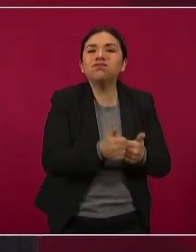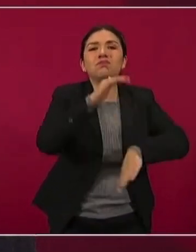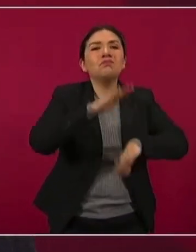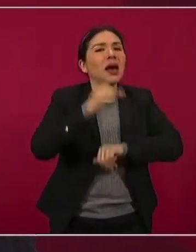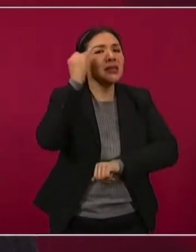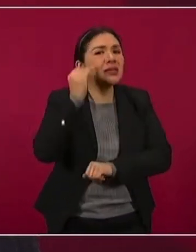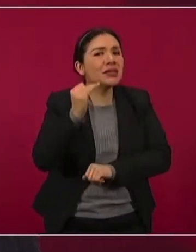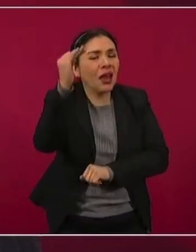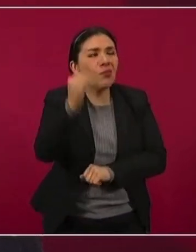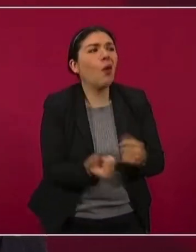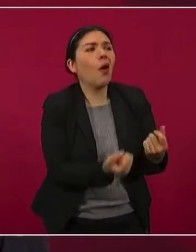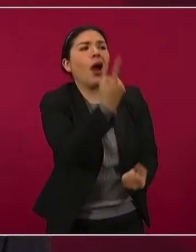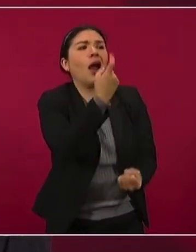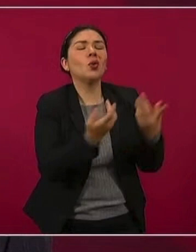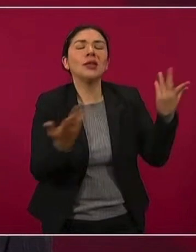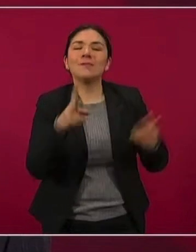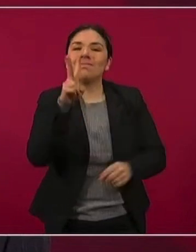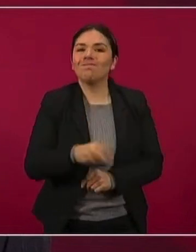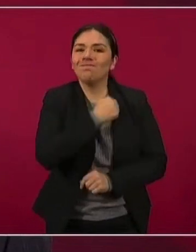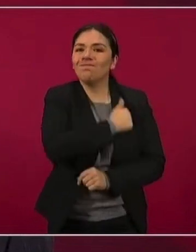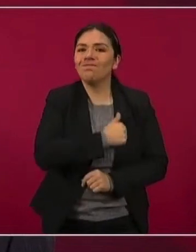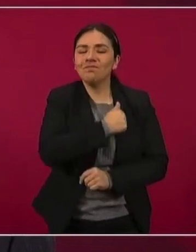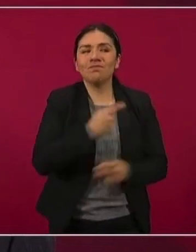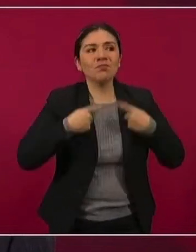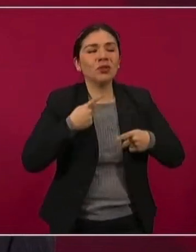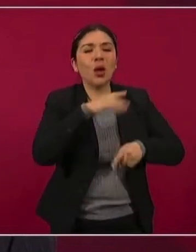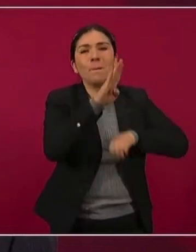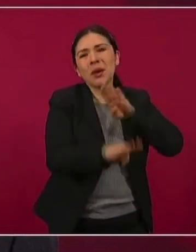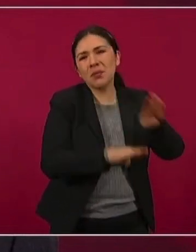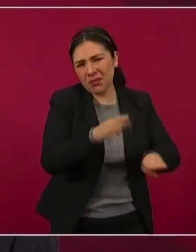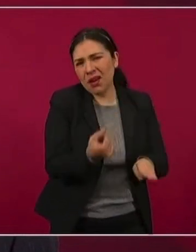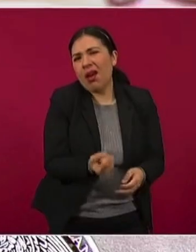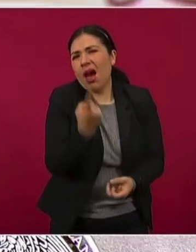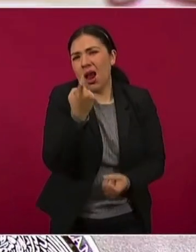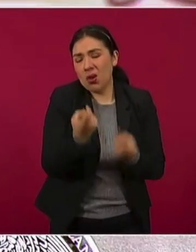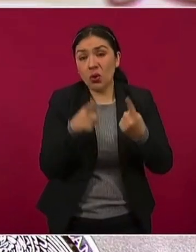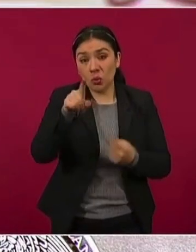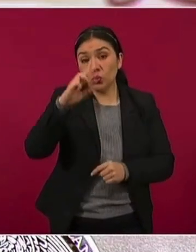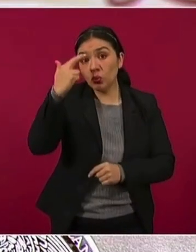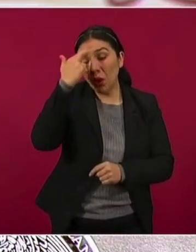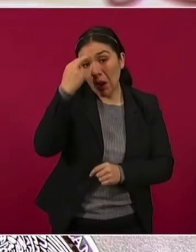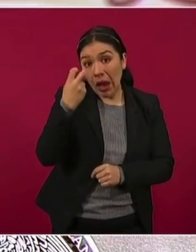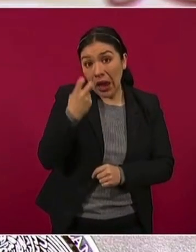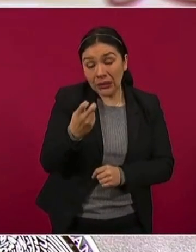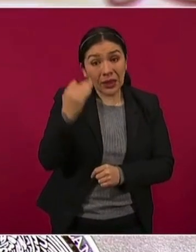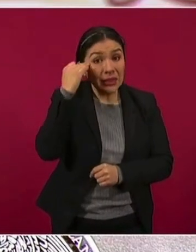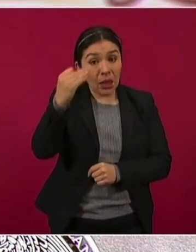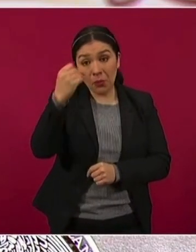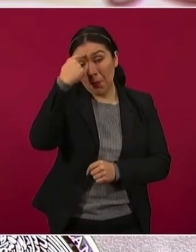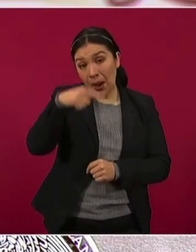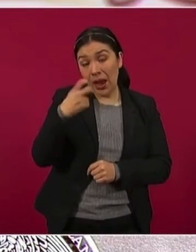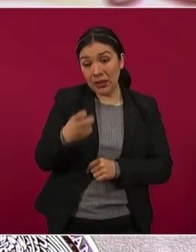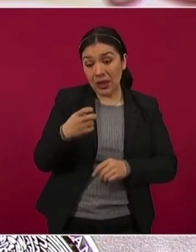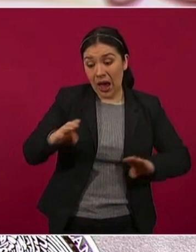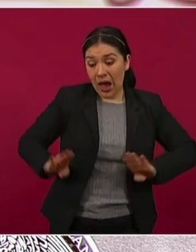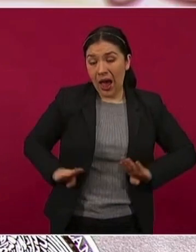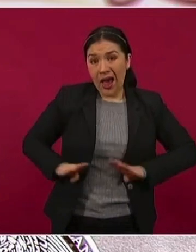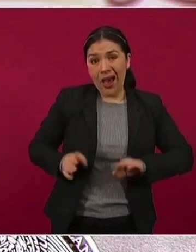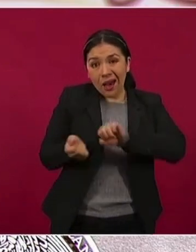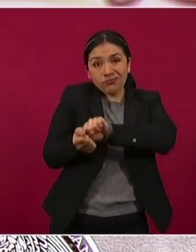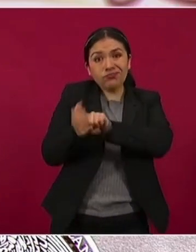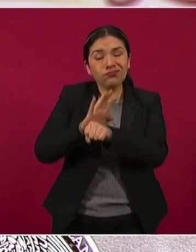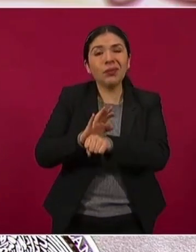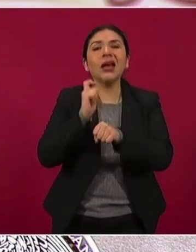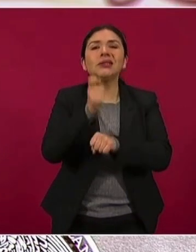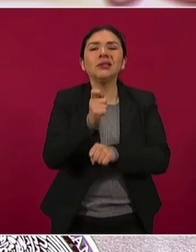algunas desafortunadamente perder la vida. Recordamos que esta ha sido una fase de la epidemia muy caracterizada por